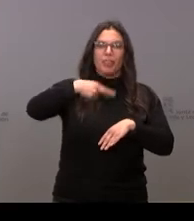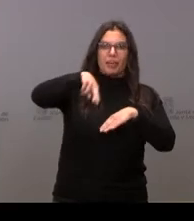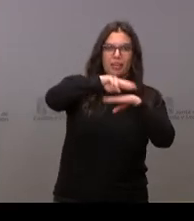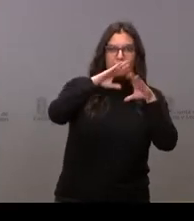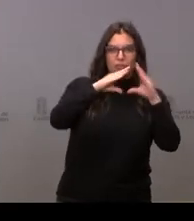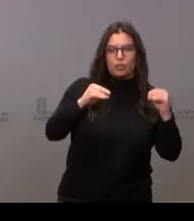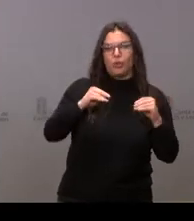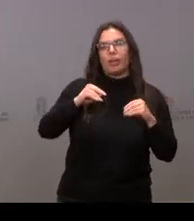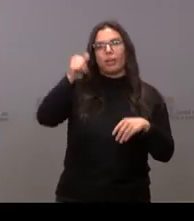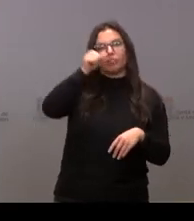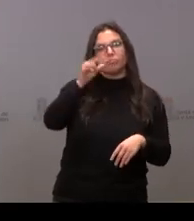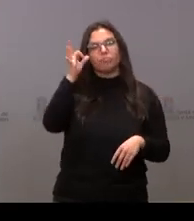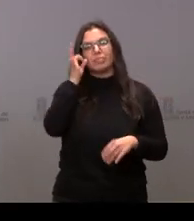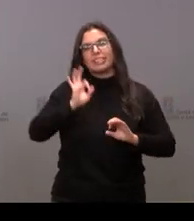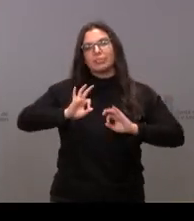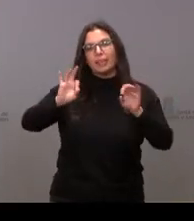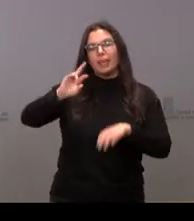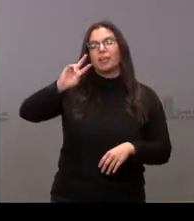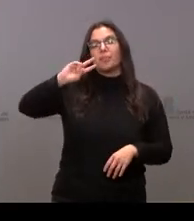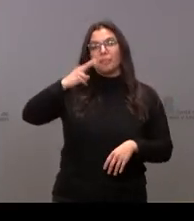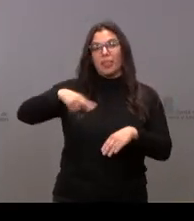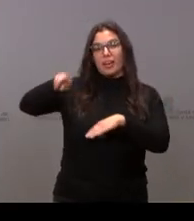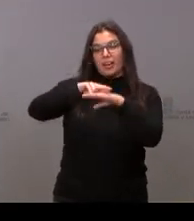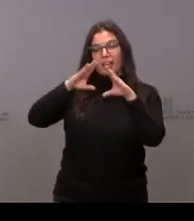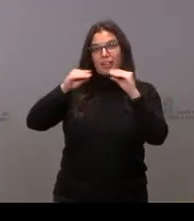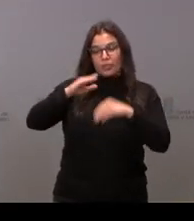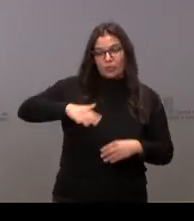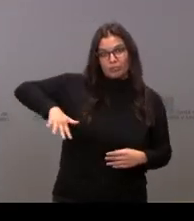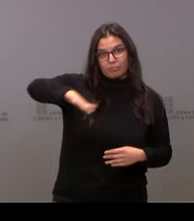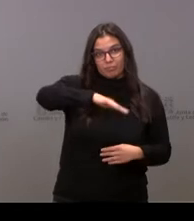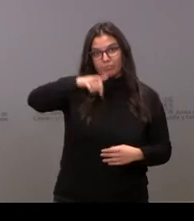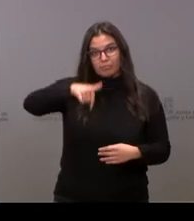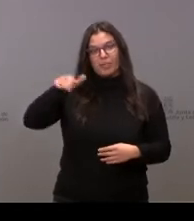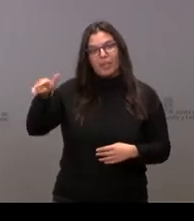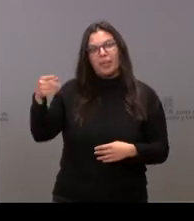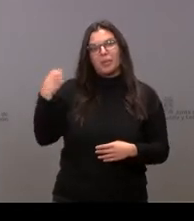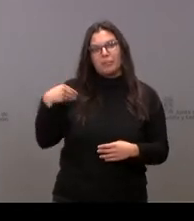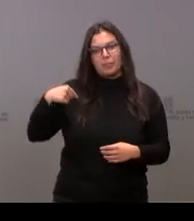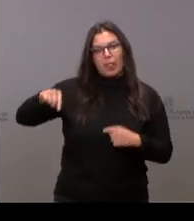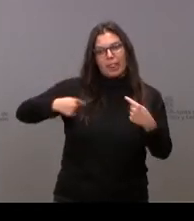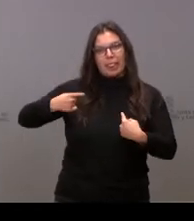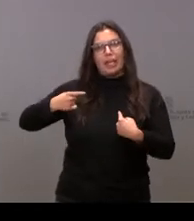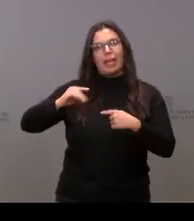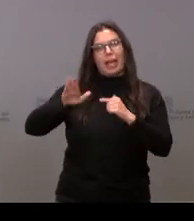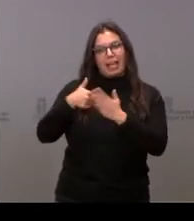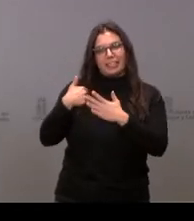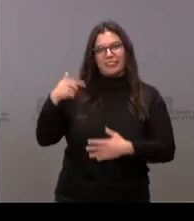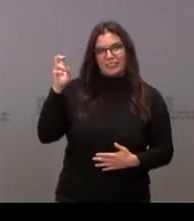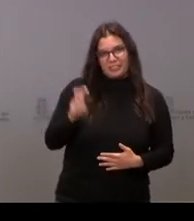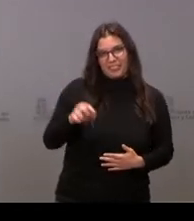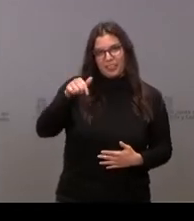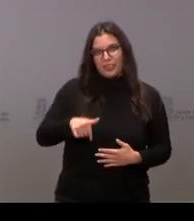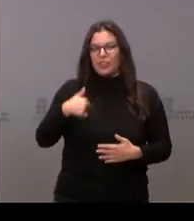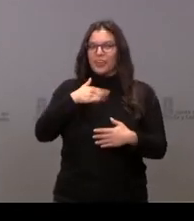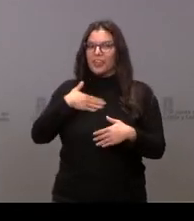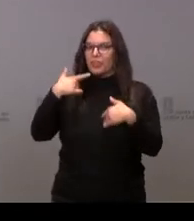muy especialmente al vicerector del campus, que fue el que me incitó, provocó para estar hoy aquí. Y, desde luego, te